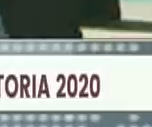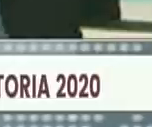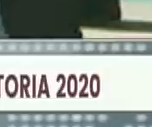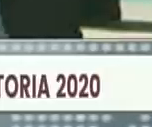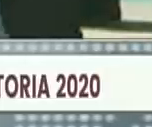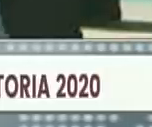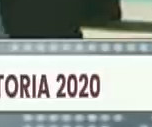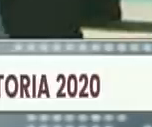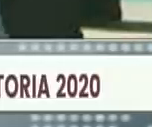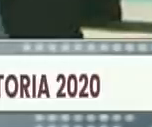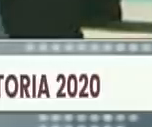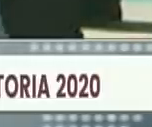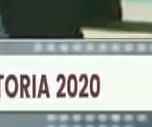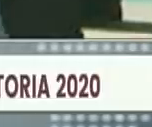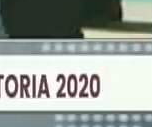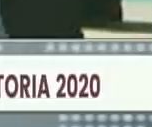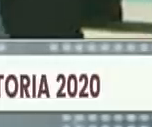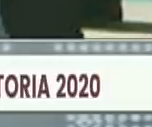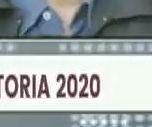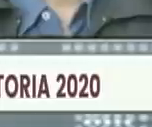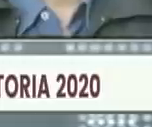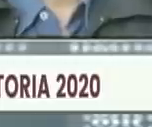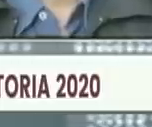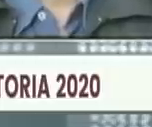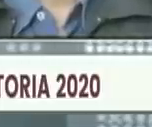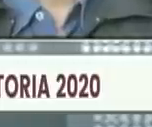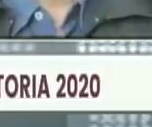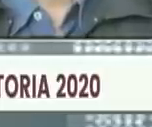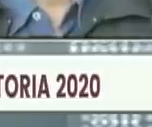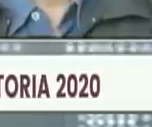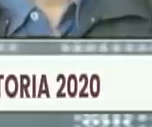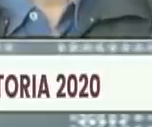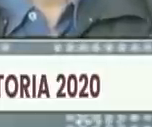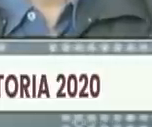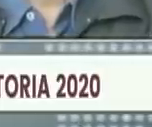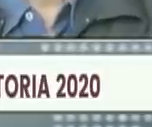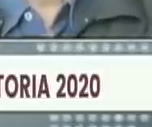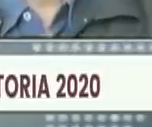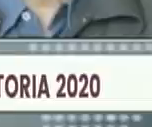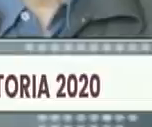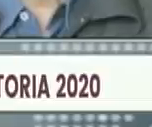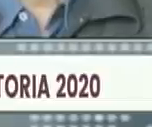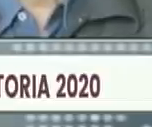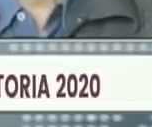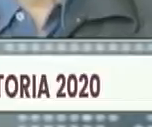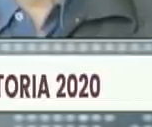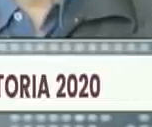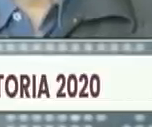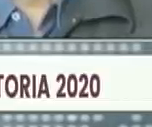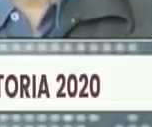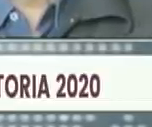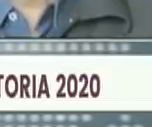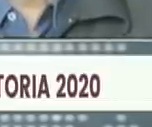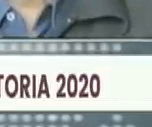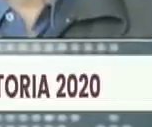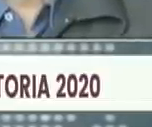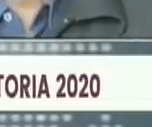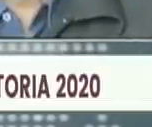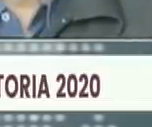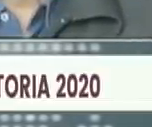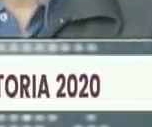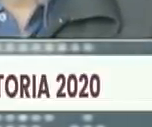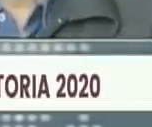por todo lo alto esta gesta heroica y victoriosa del padre de la patria Simón Bolívar y su ejército libertador